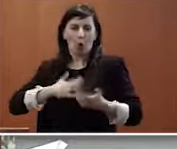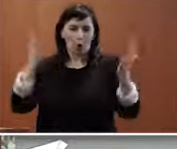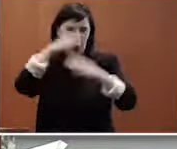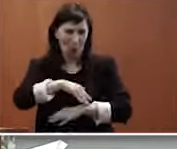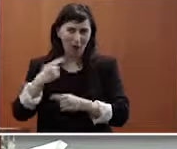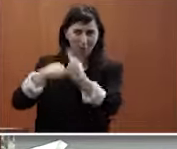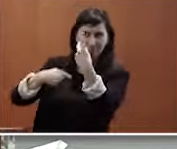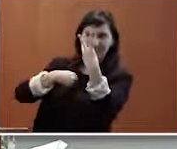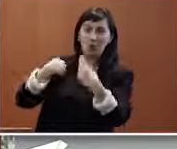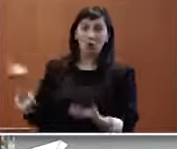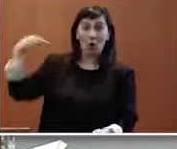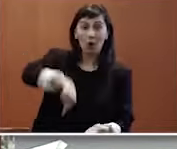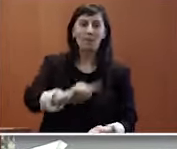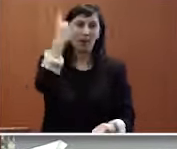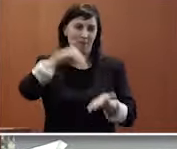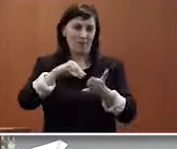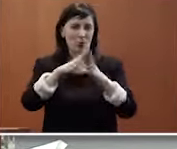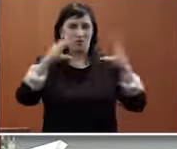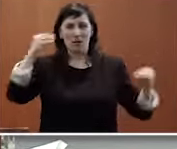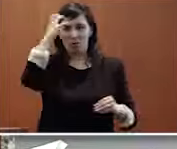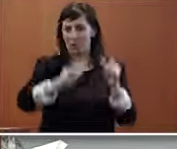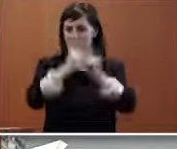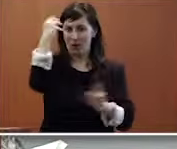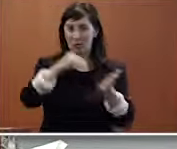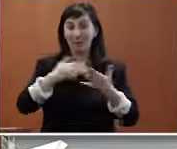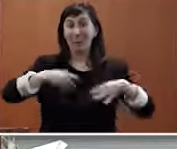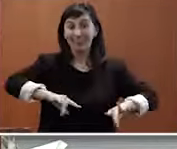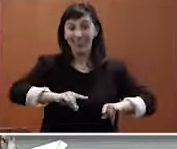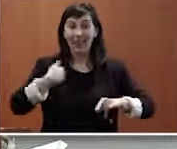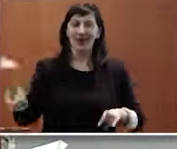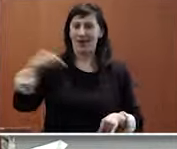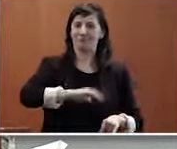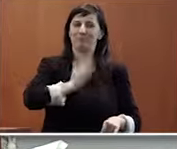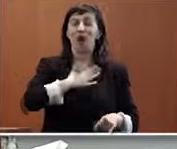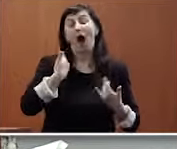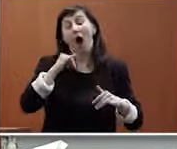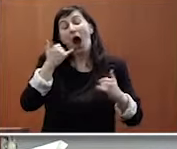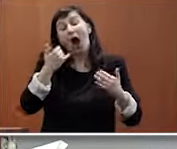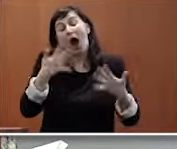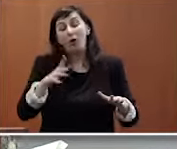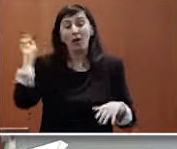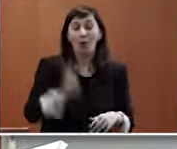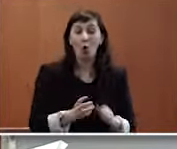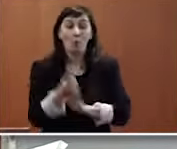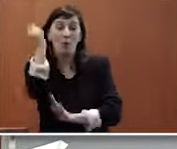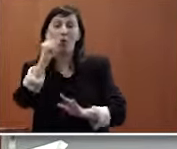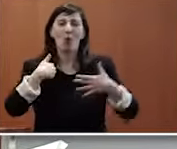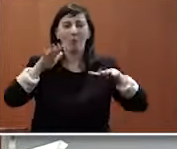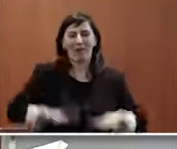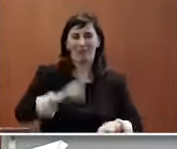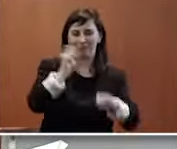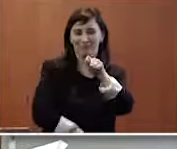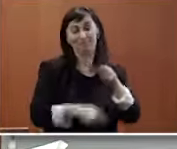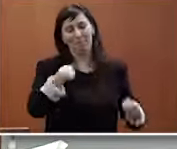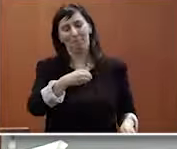Coruña a que non conocía de estar en mi terra aunque non sea para quedarme que esa é a maior das penas e darles